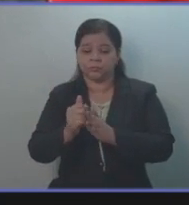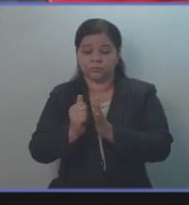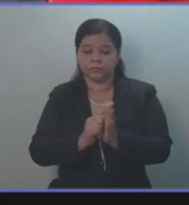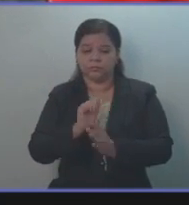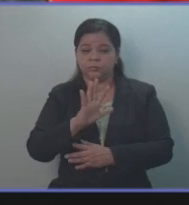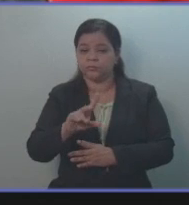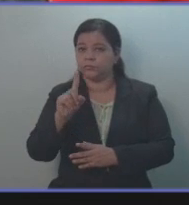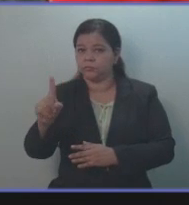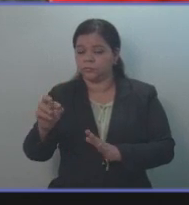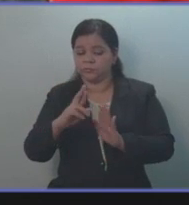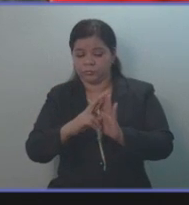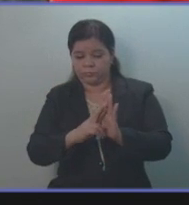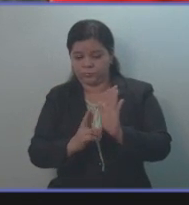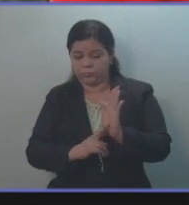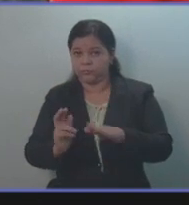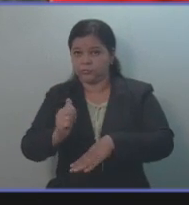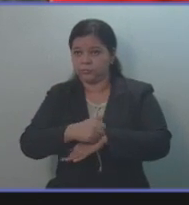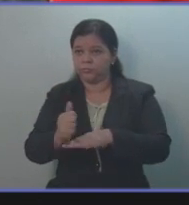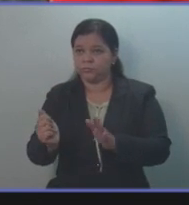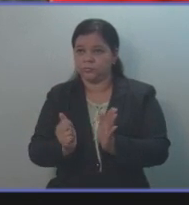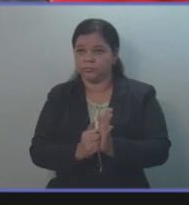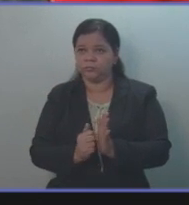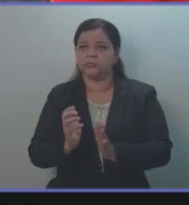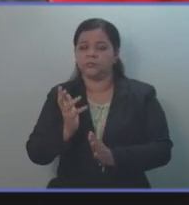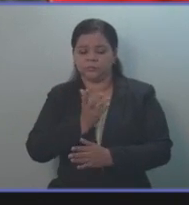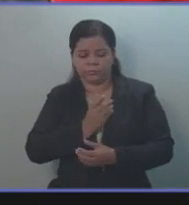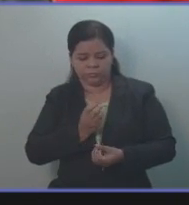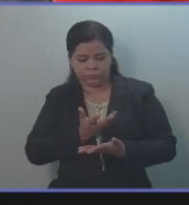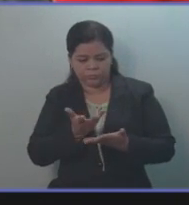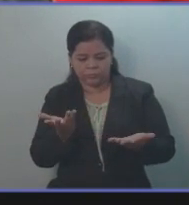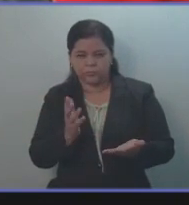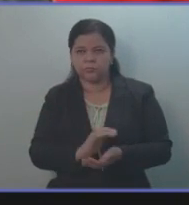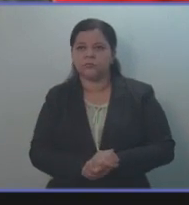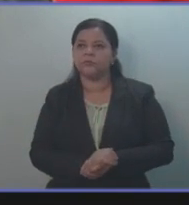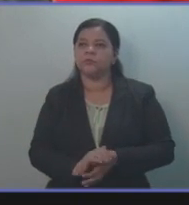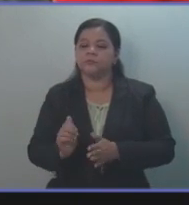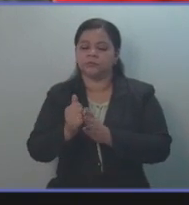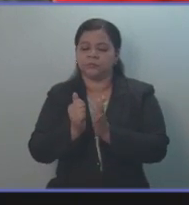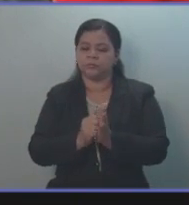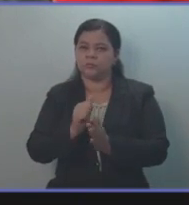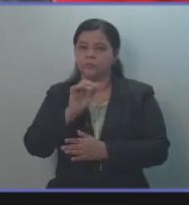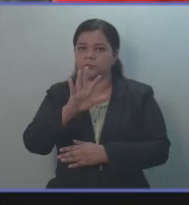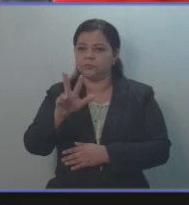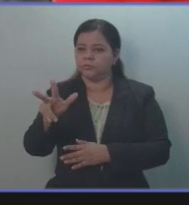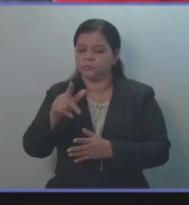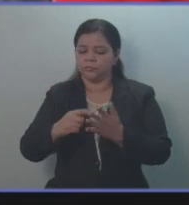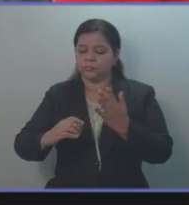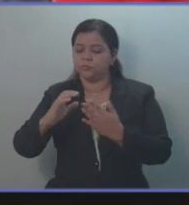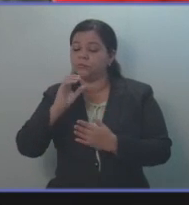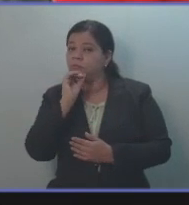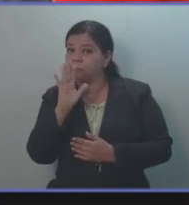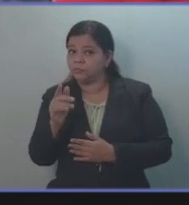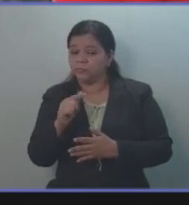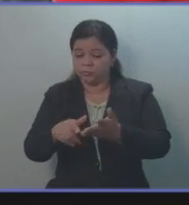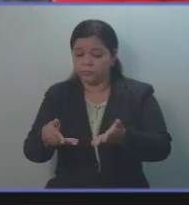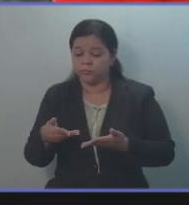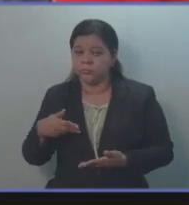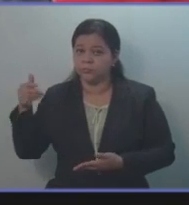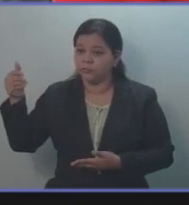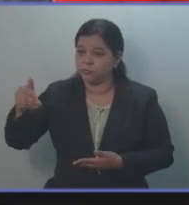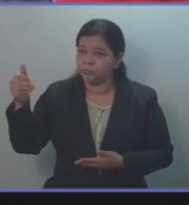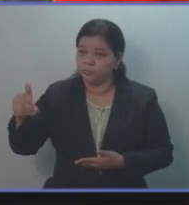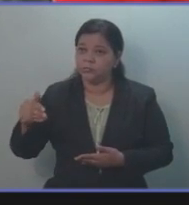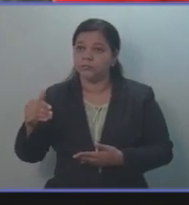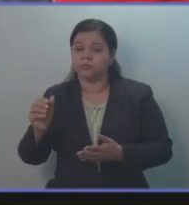51 del reglamento anterior de la Asamblea Legislativa, a este pleno exponemos que el artículo 53 de la Constitución establece que el derecho a la educación y a la